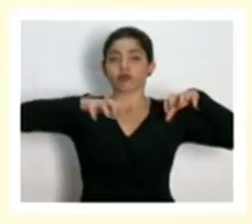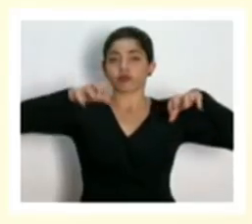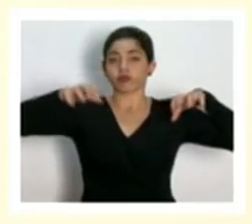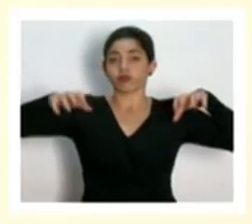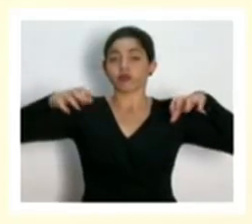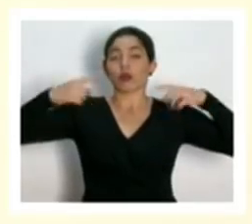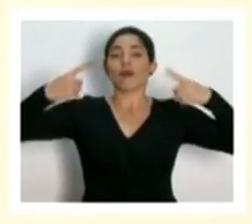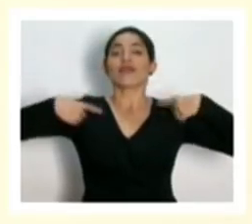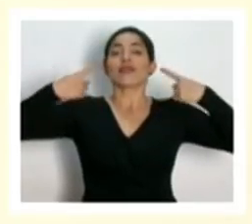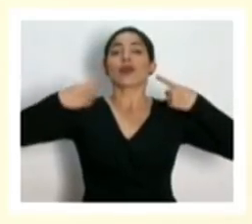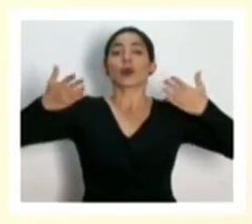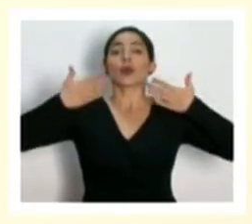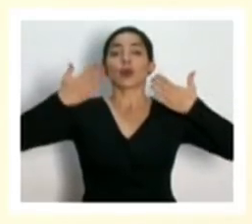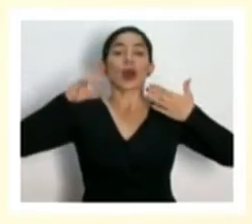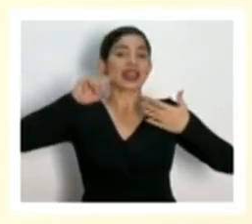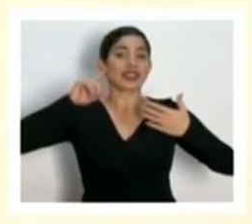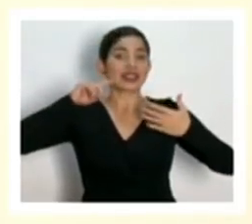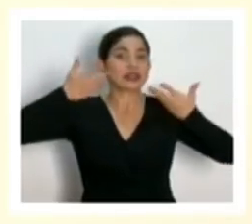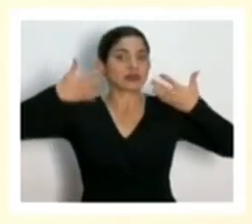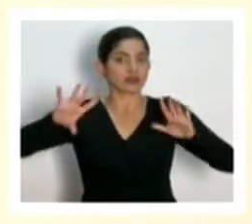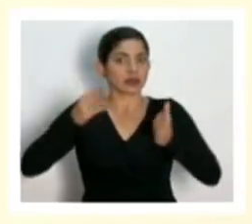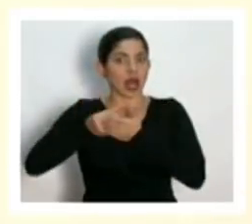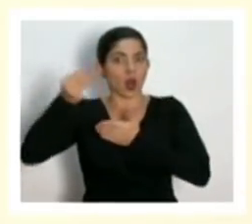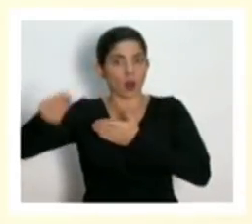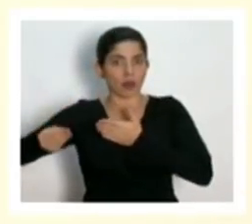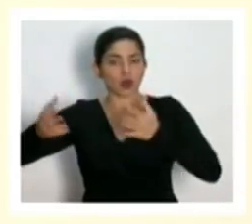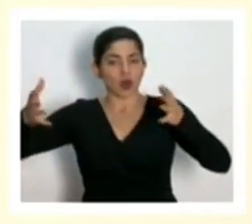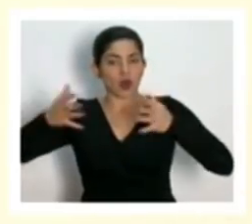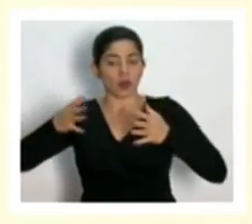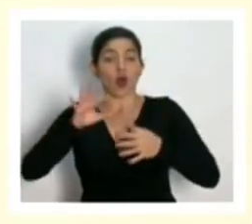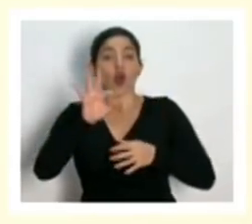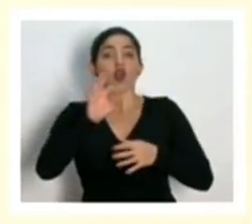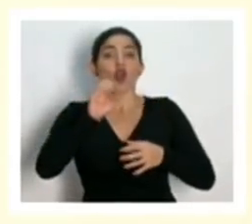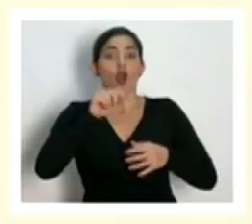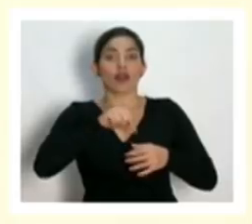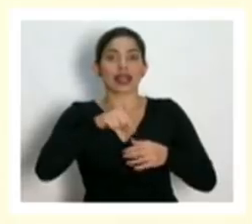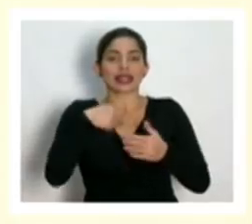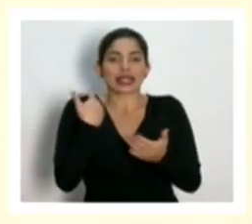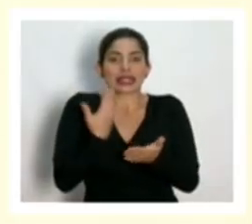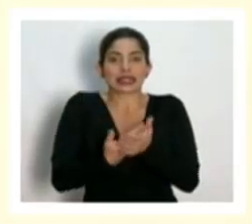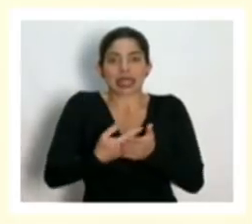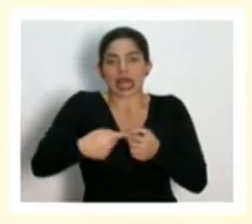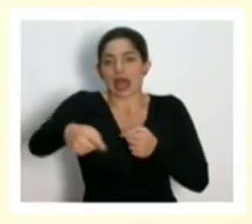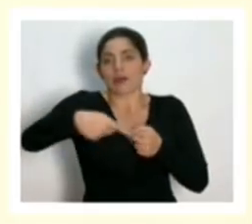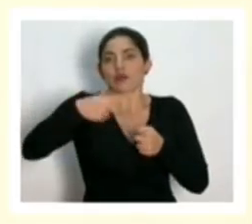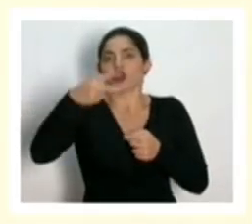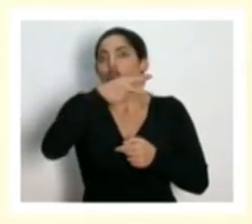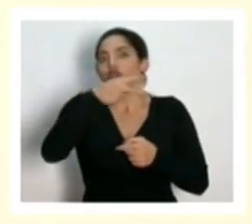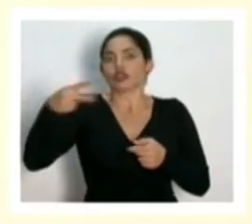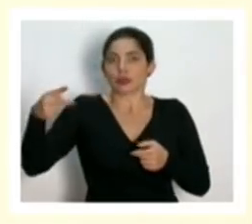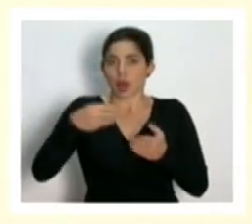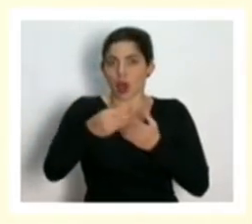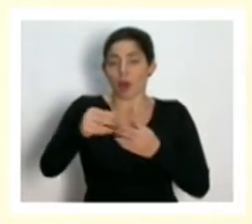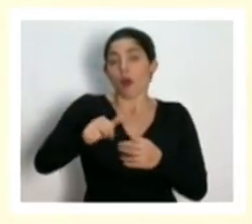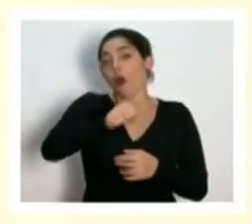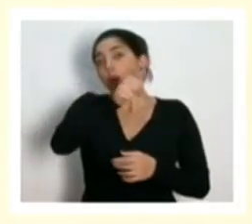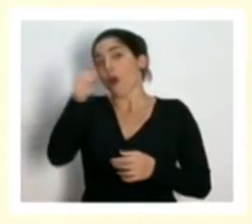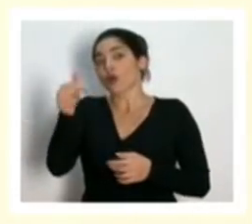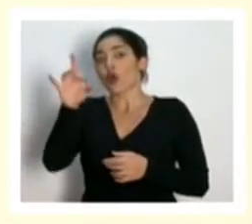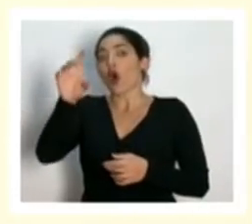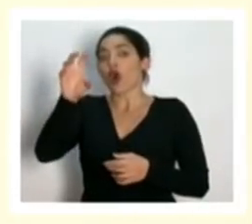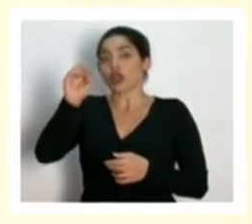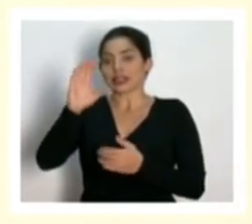ventiladores adquiridos ya ya comprados 90 ellos entran en las próximas dos semanas otros 80